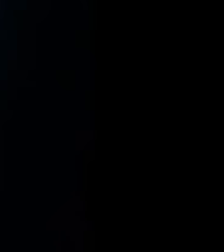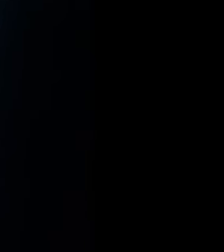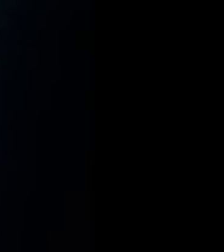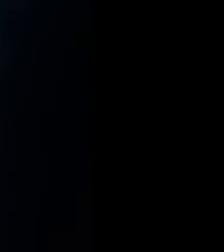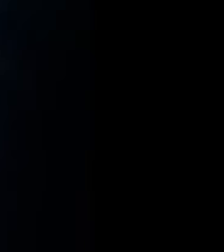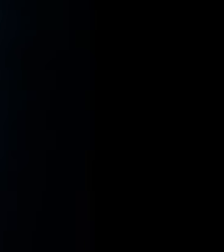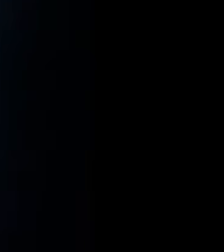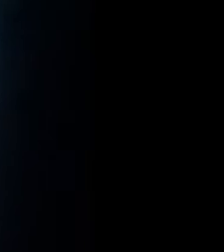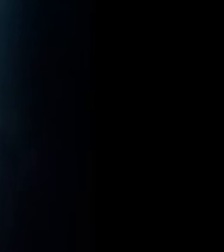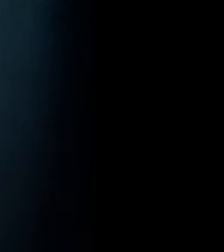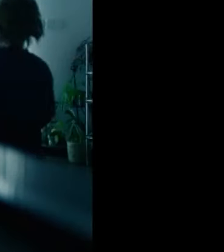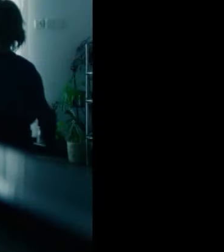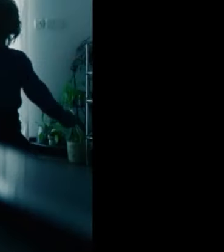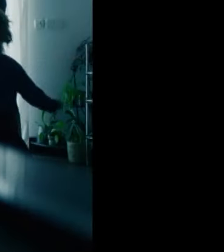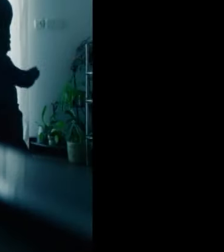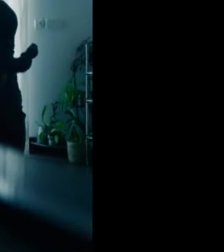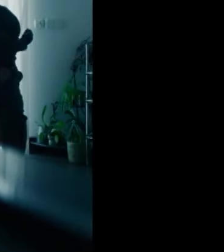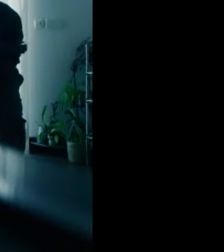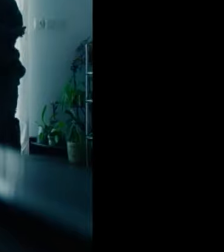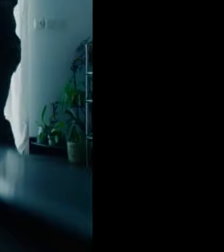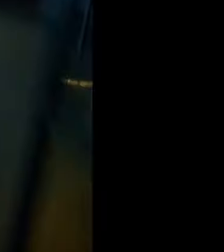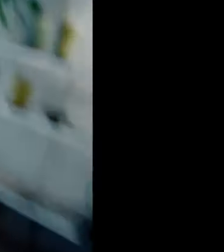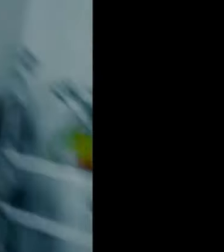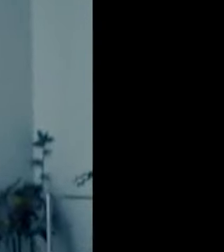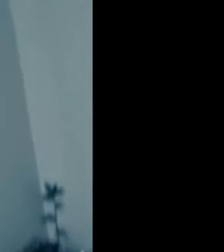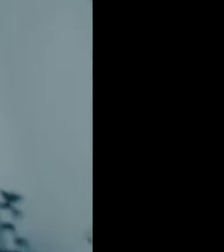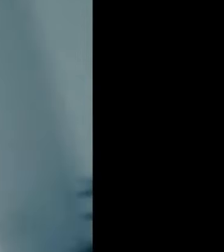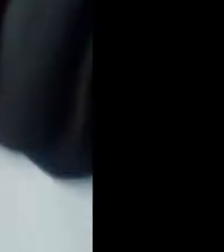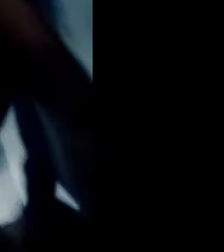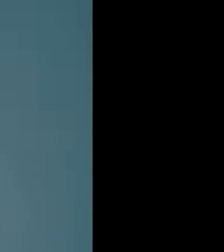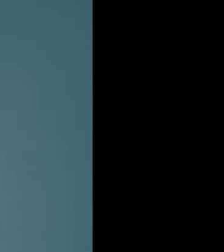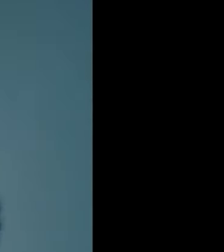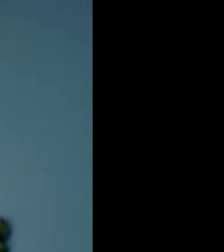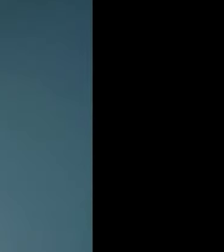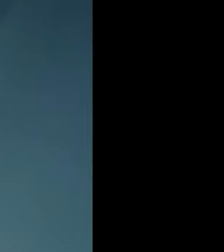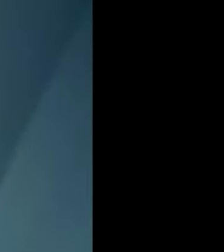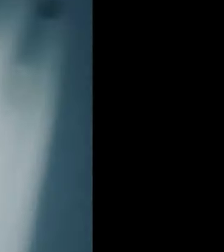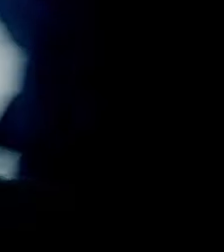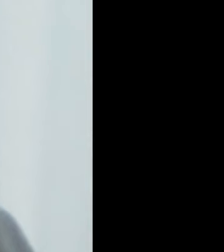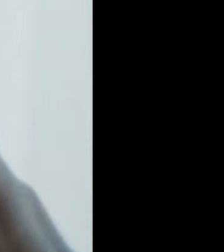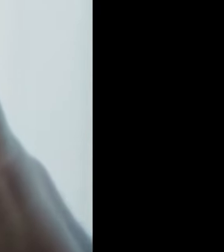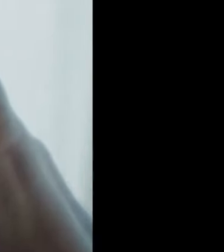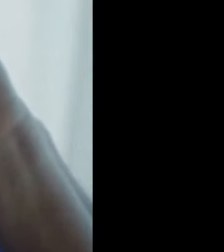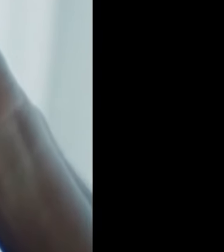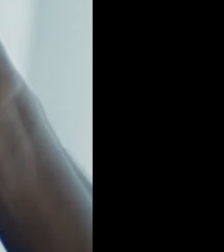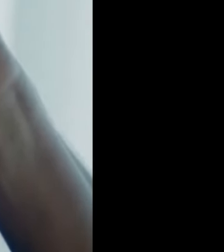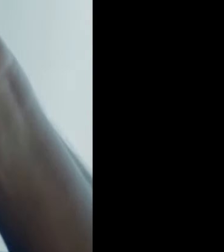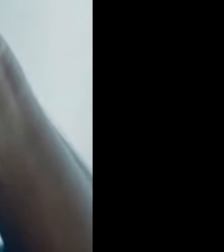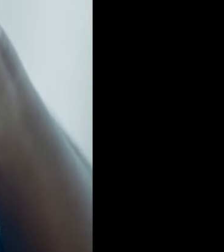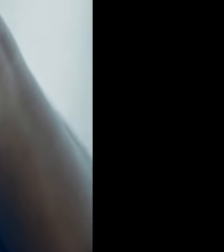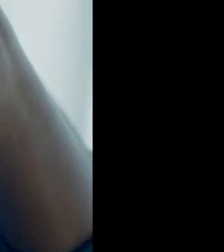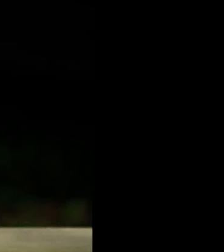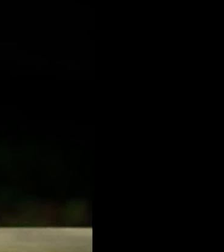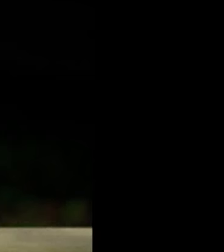Miguelito arranca la carrera. Manuel se prepara para iniciar la subida de niño como marcan los cánones y lo ha logrado. Presentamos Pascual Dynamic Protein, con